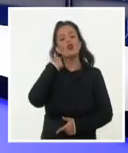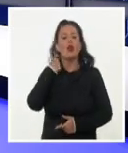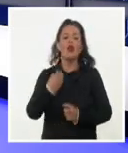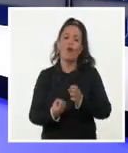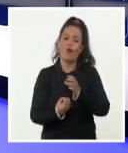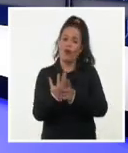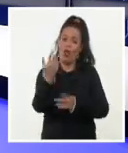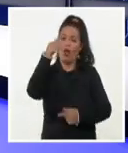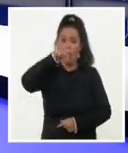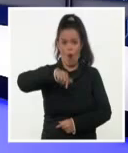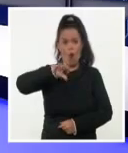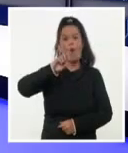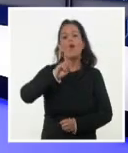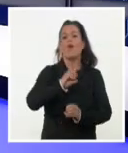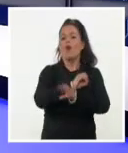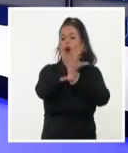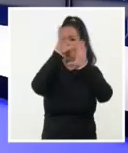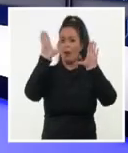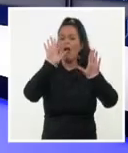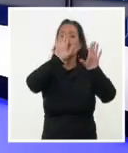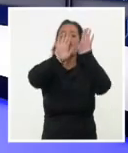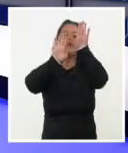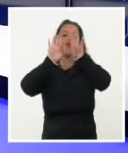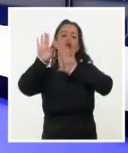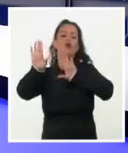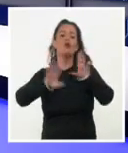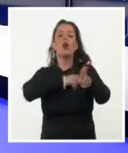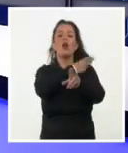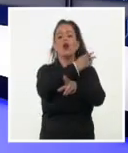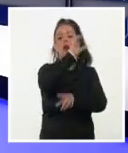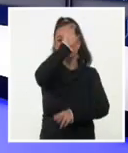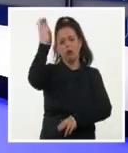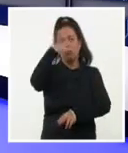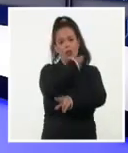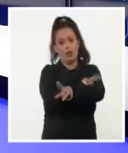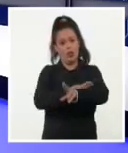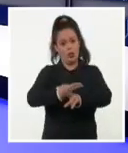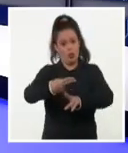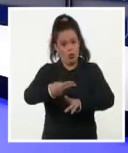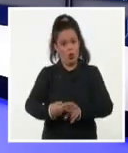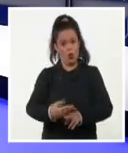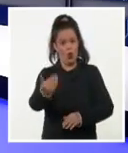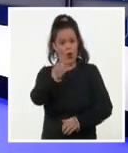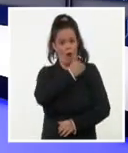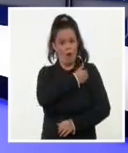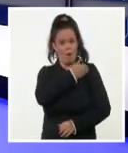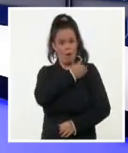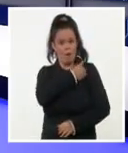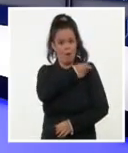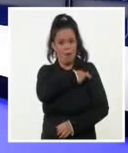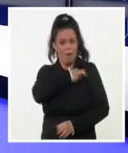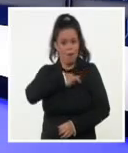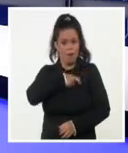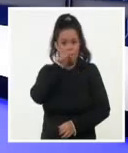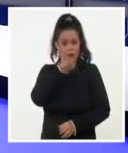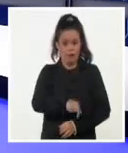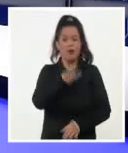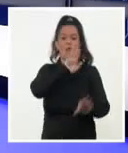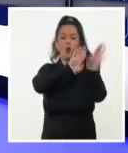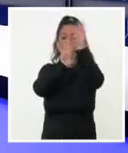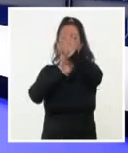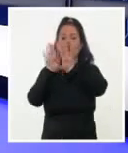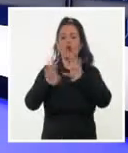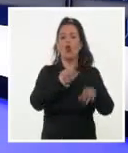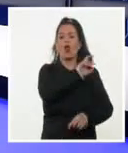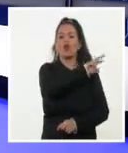de la mañana, desde el Complejo de Museos Histórico Militares, integrado por el Parque Morro Cabaña y el Museo de la Revolución, se le rindió homenaje a la